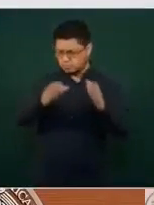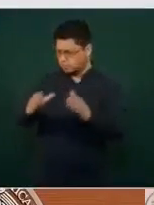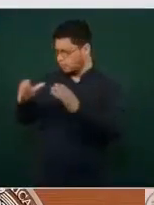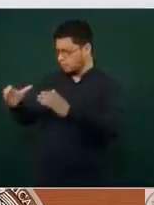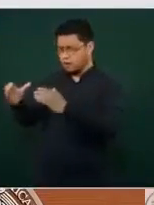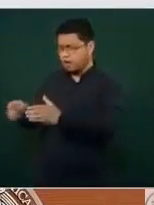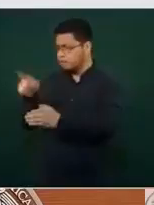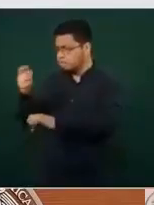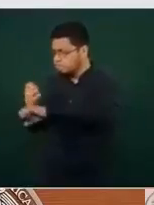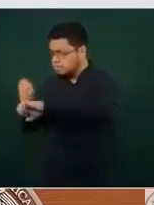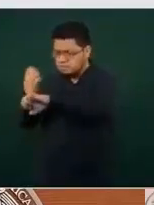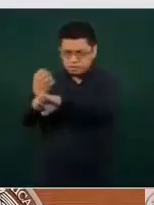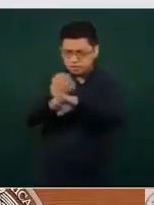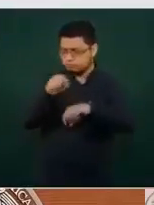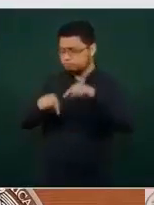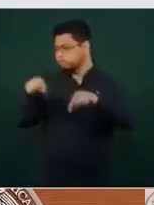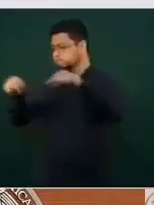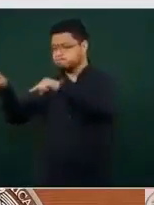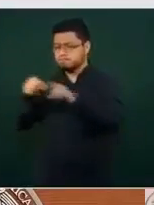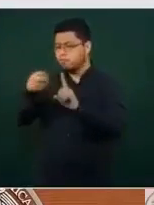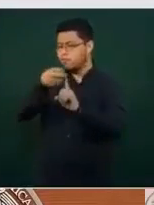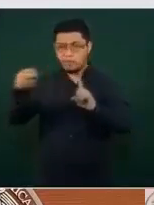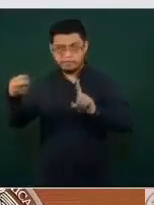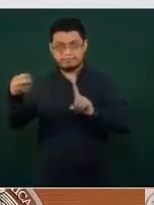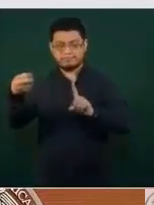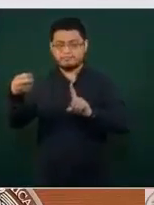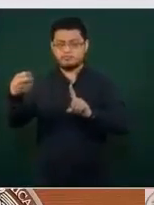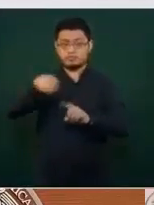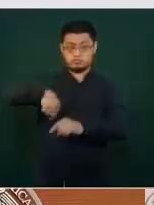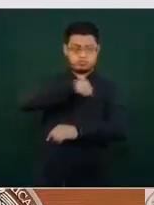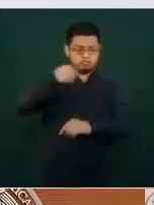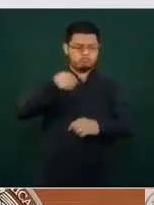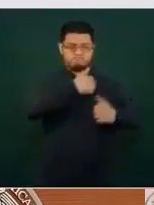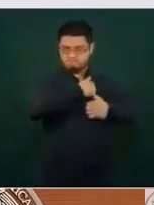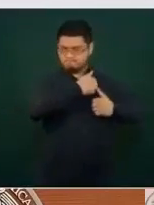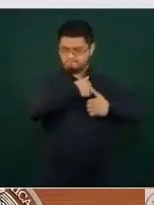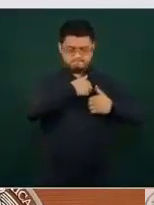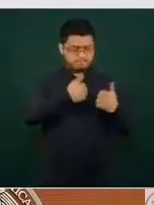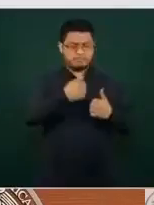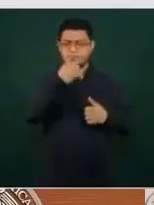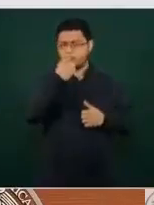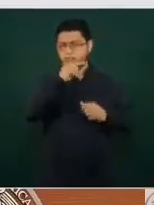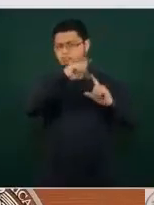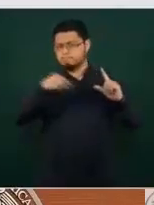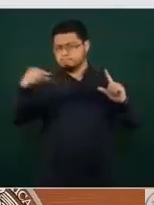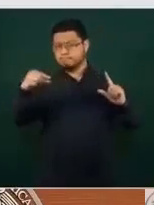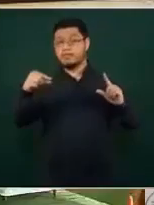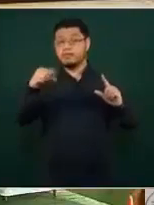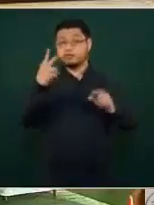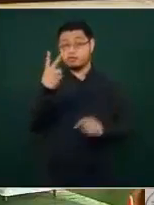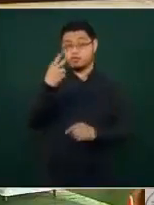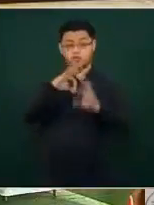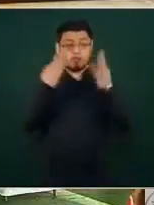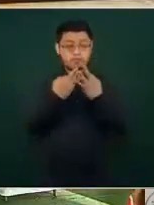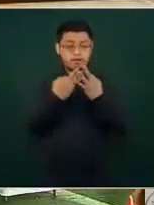estados, pues nosotros, las Fuerzas Armadas, Guardia Nacional, las llevamos por dos medios, vía terrestre y